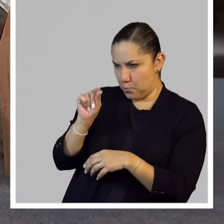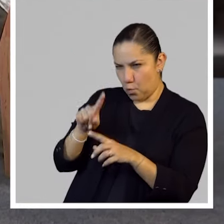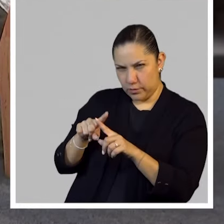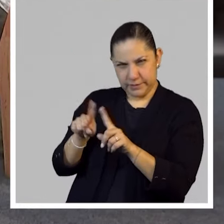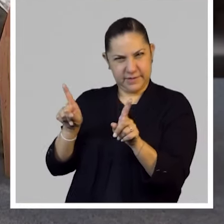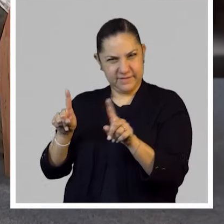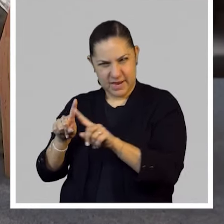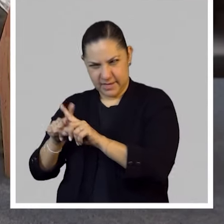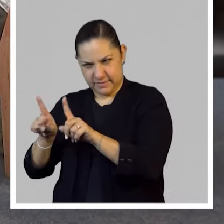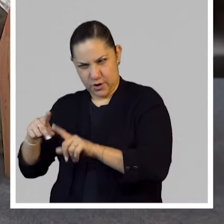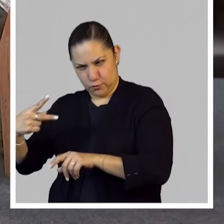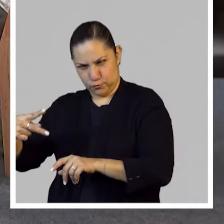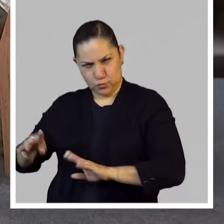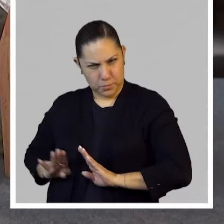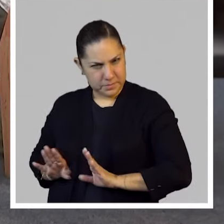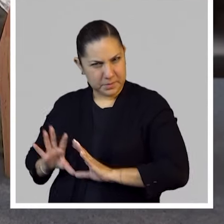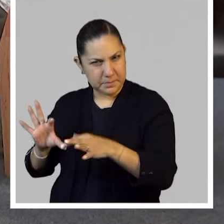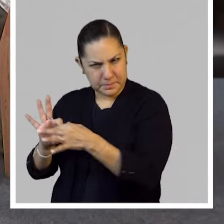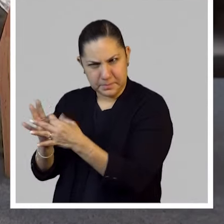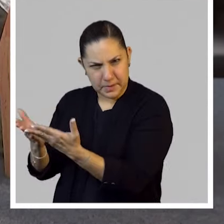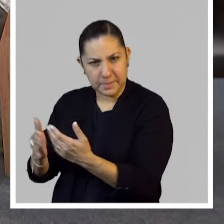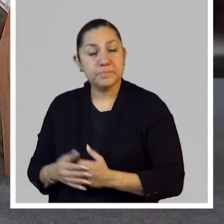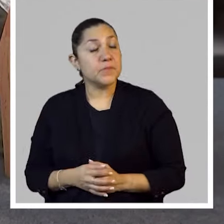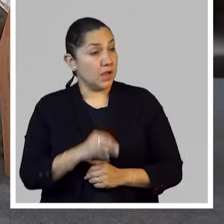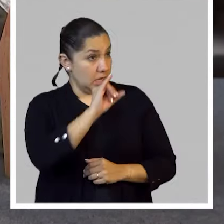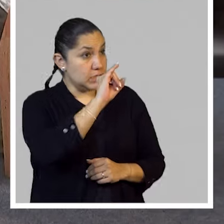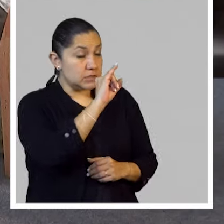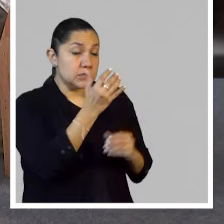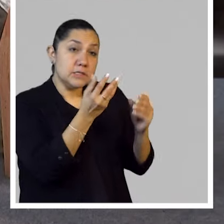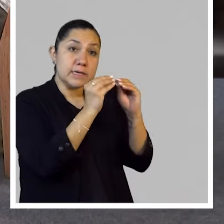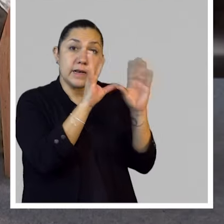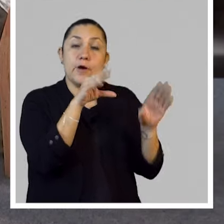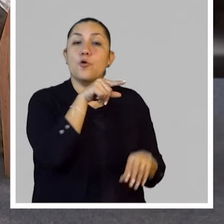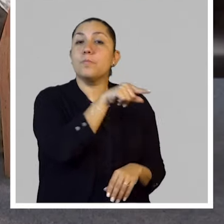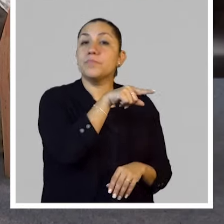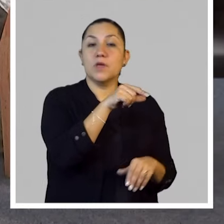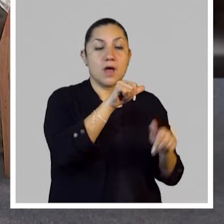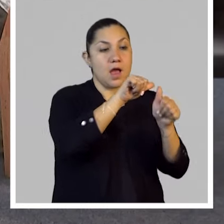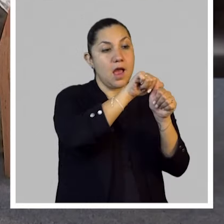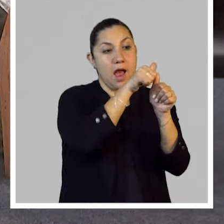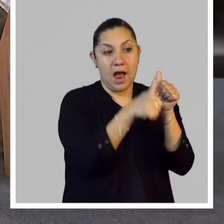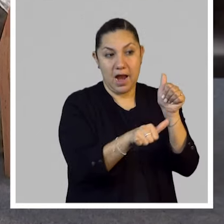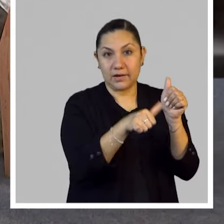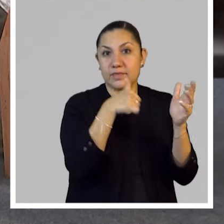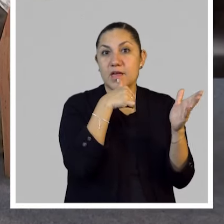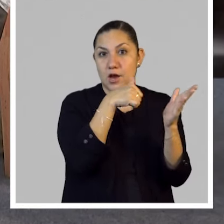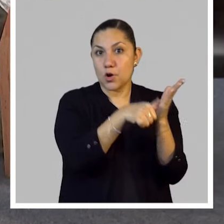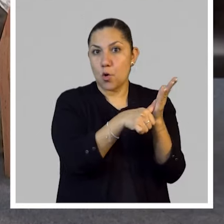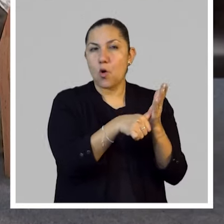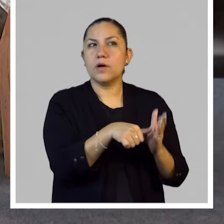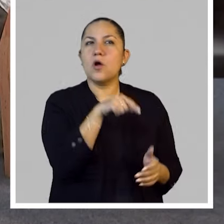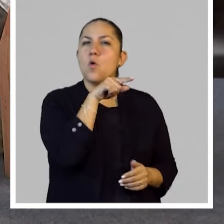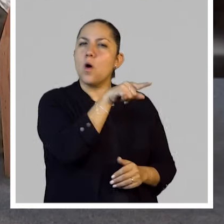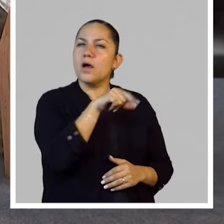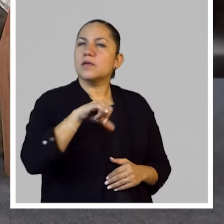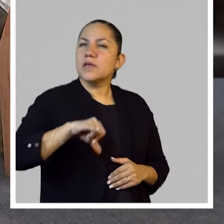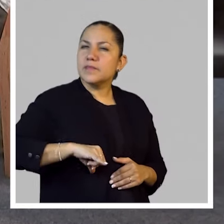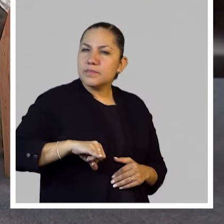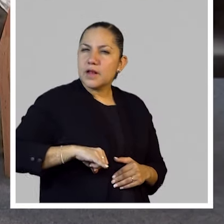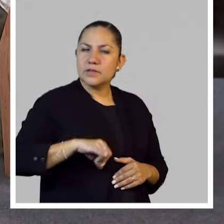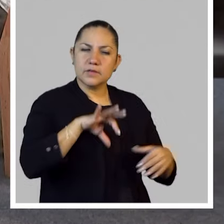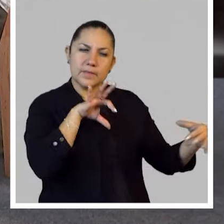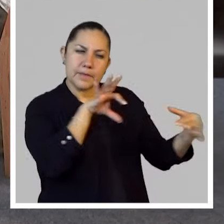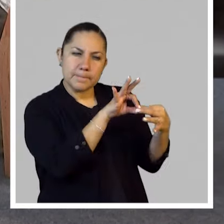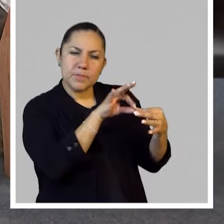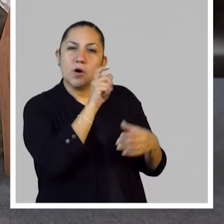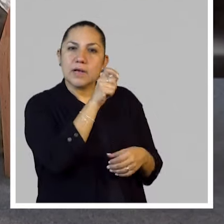Sí, o sea, algo que es muy interesante del arte de correo es como lo que, digamos, que lo que rebasa el soporte en el que se